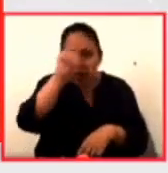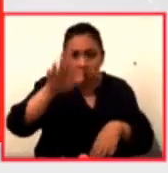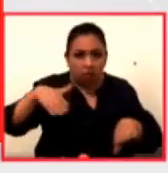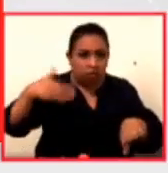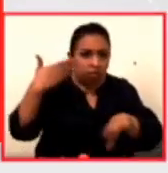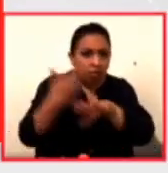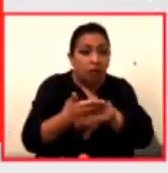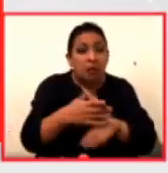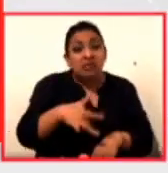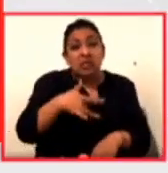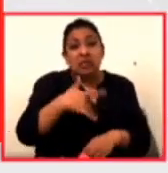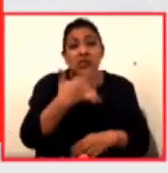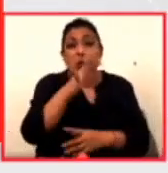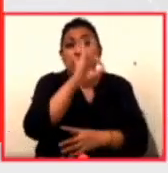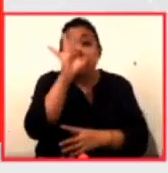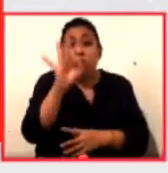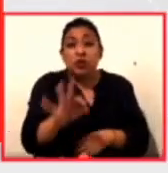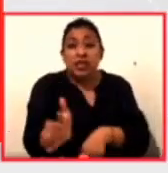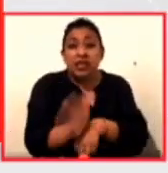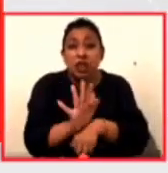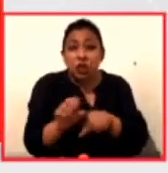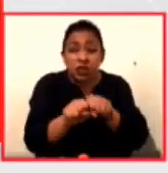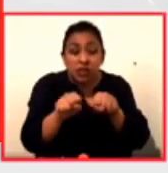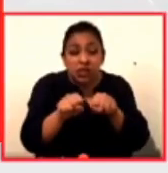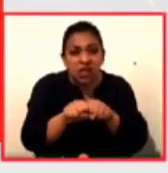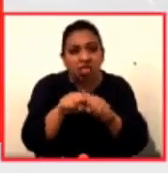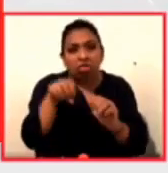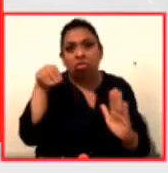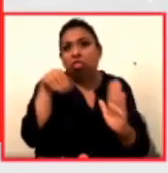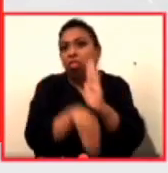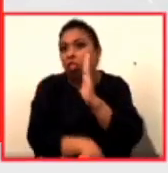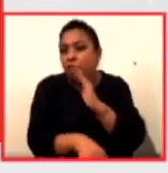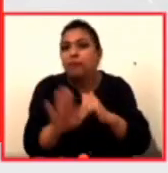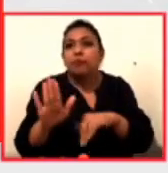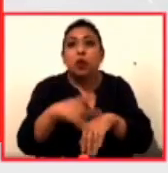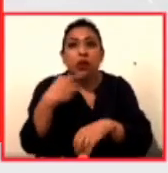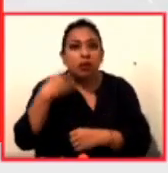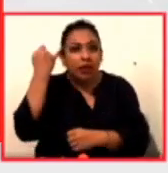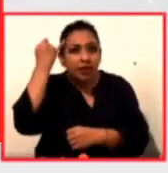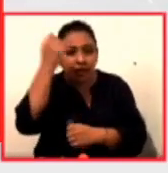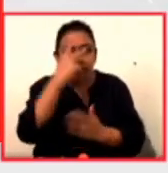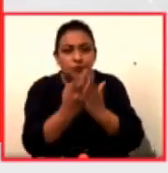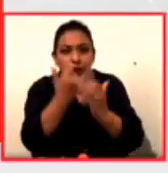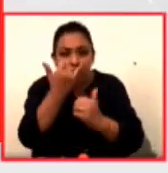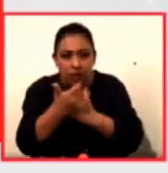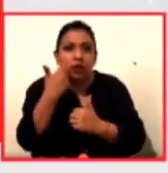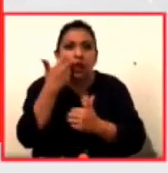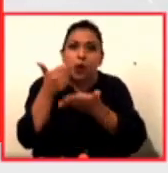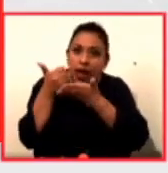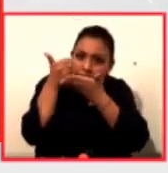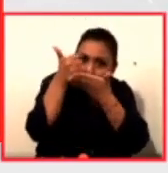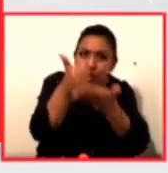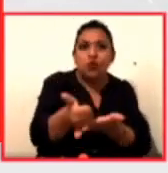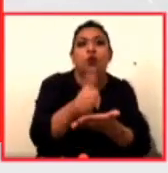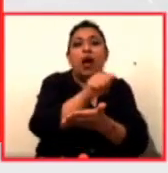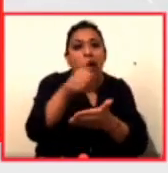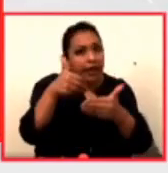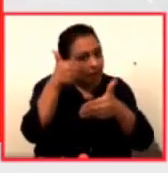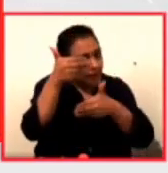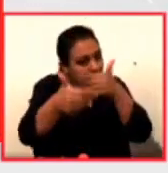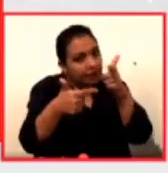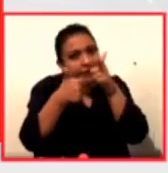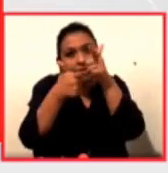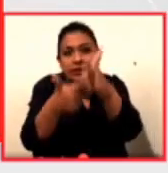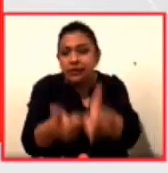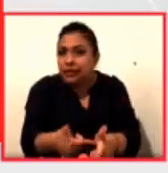50% de los cines iría a la quiebra. Por eso la meta de los creadores de este proyecto es ayudar principalmente a continuar con la